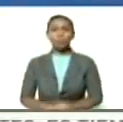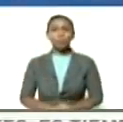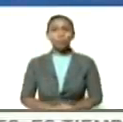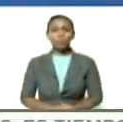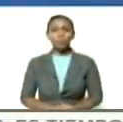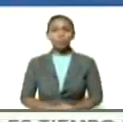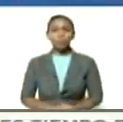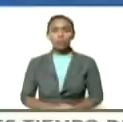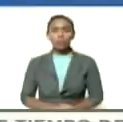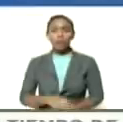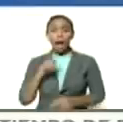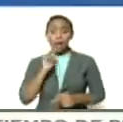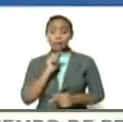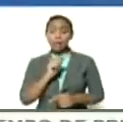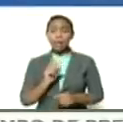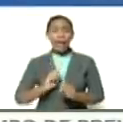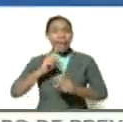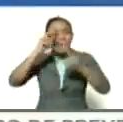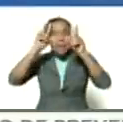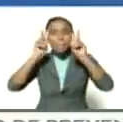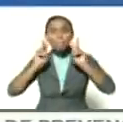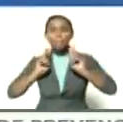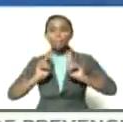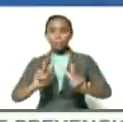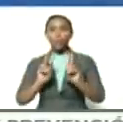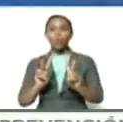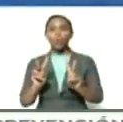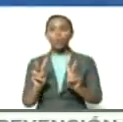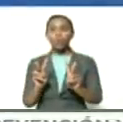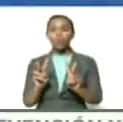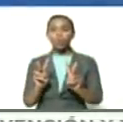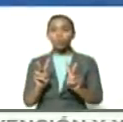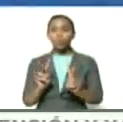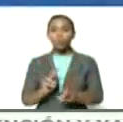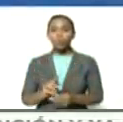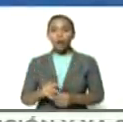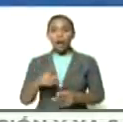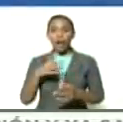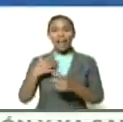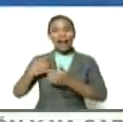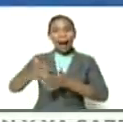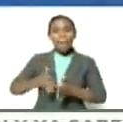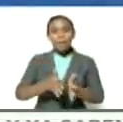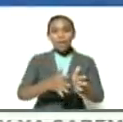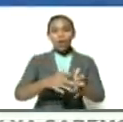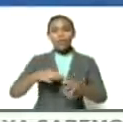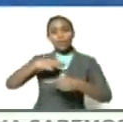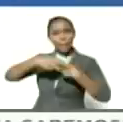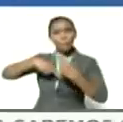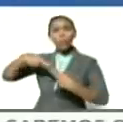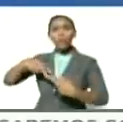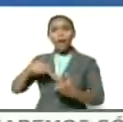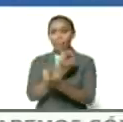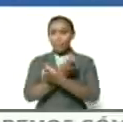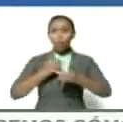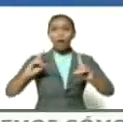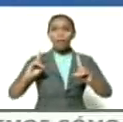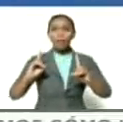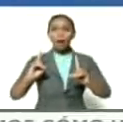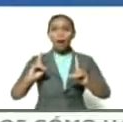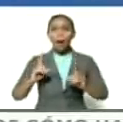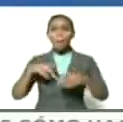ha sido impecable la trayectoria republicana democrática